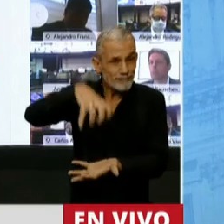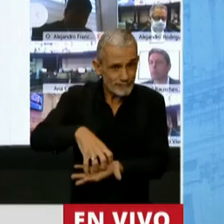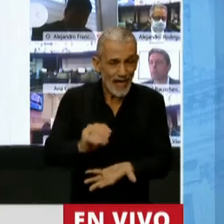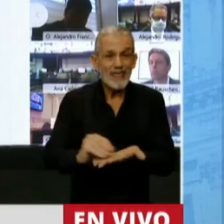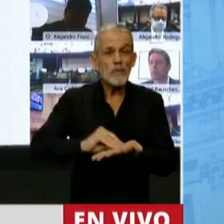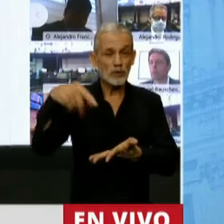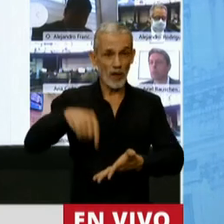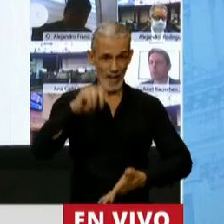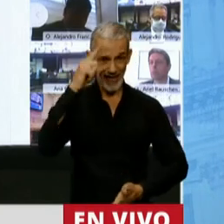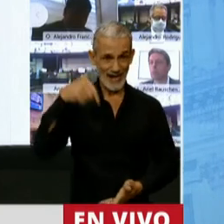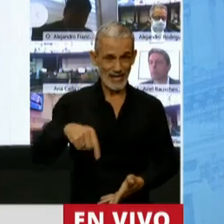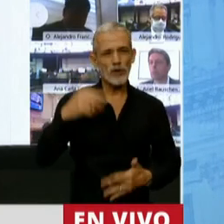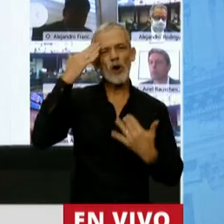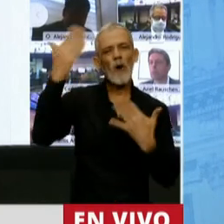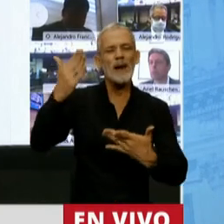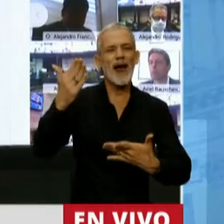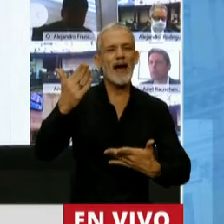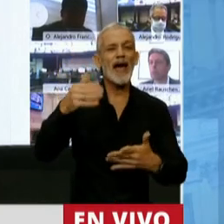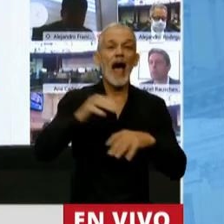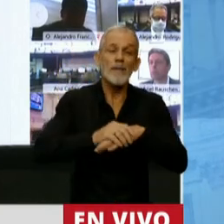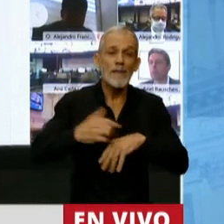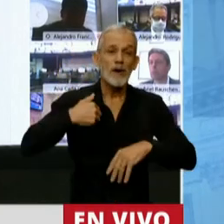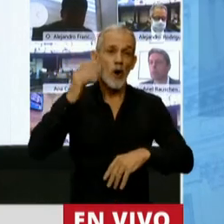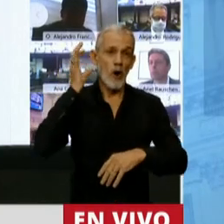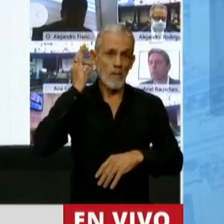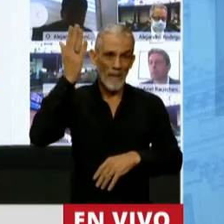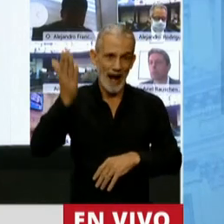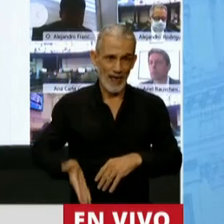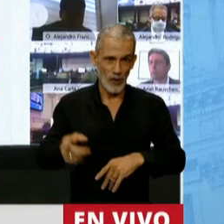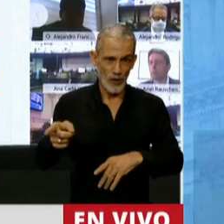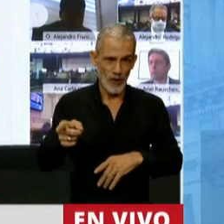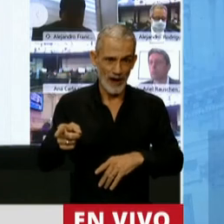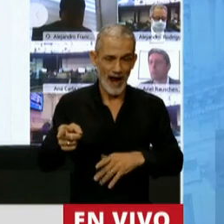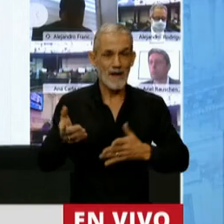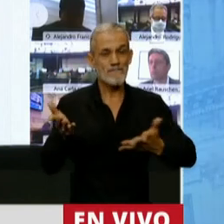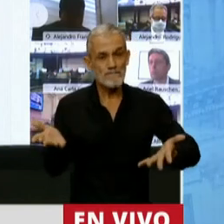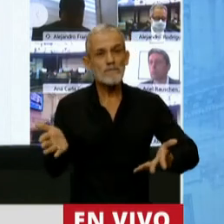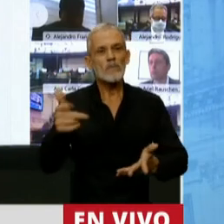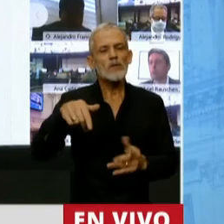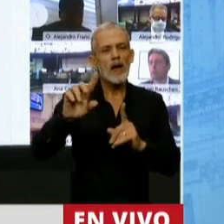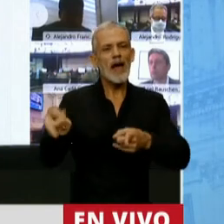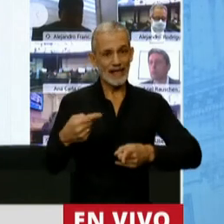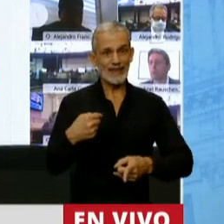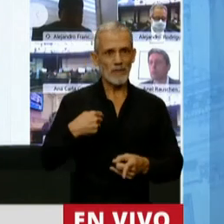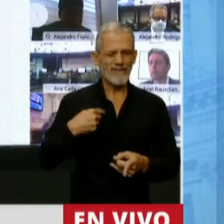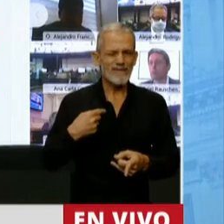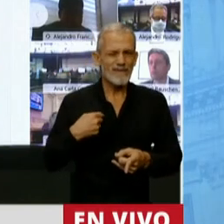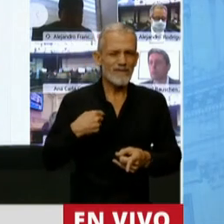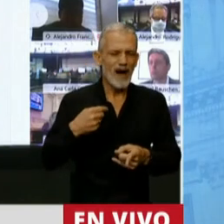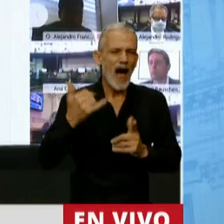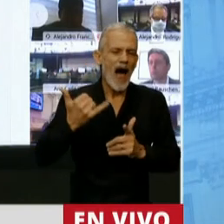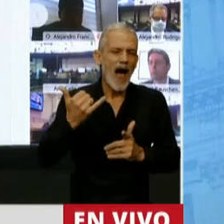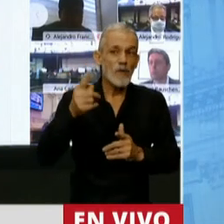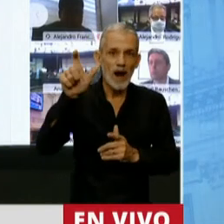Nación, quiero dedicarle un homenaje a mi amigo Diego Armando, y no es casualidad que también entre nuestras referencias